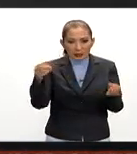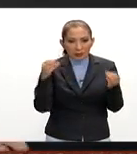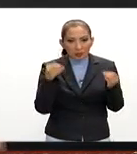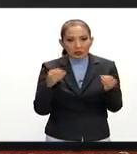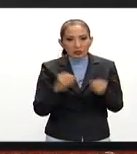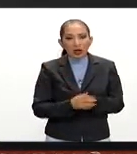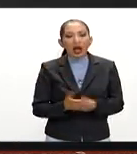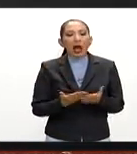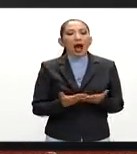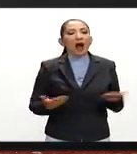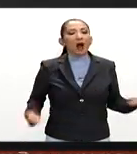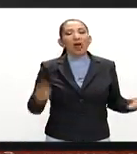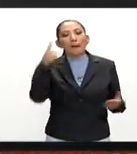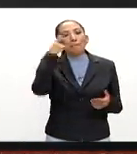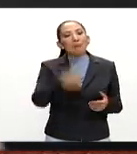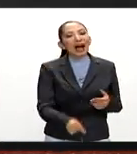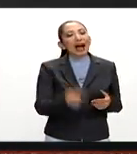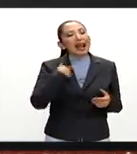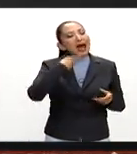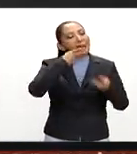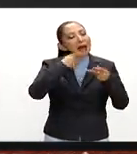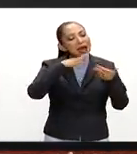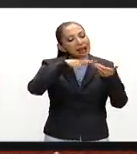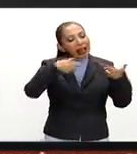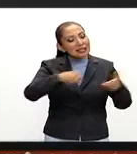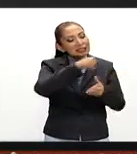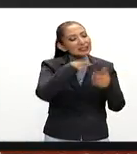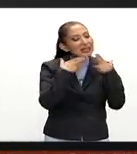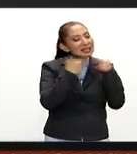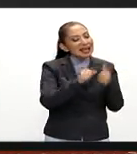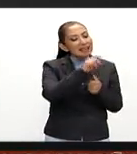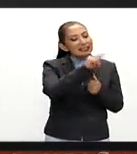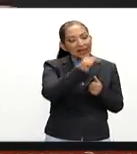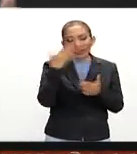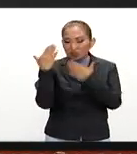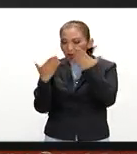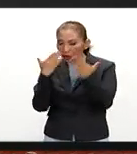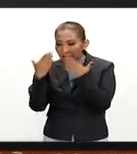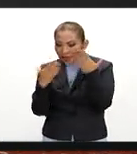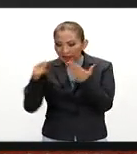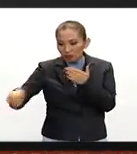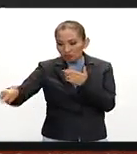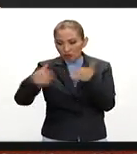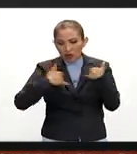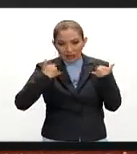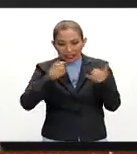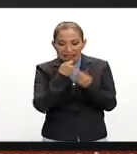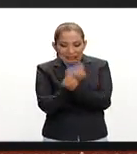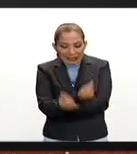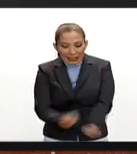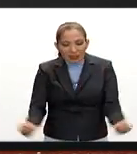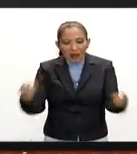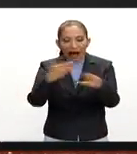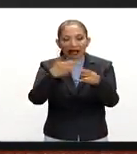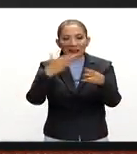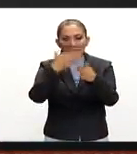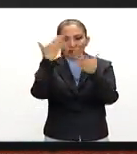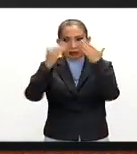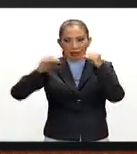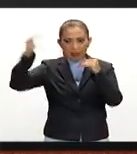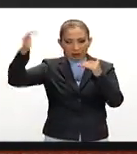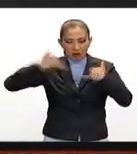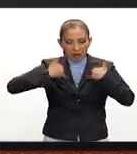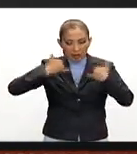mucho y en esta ocasión pues para platicar un poco de la relación que tiene el SAT con los estudiantes desde el chicos desde los niños jóvenes hasta estudiantes